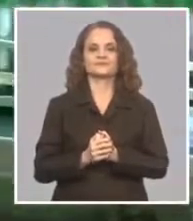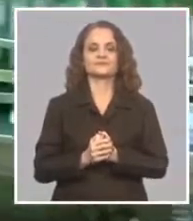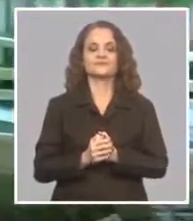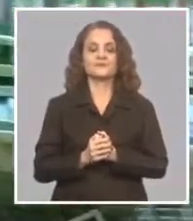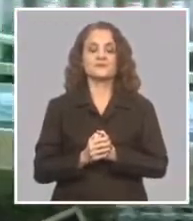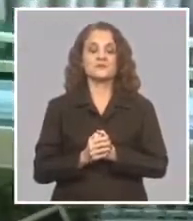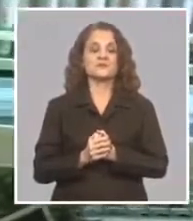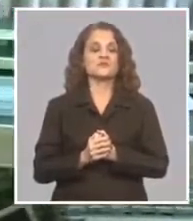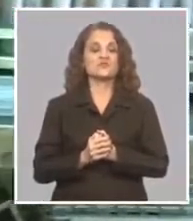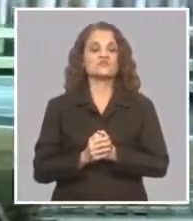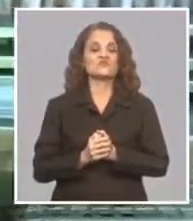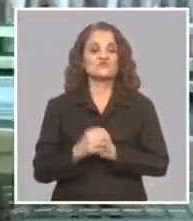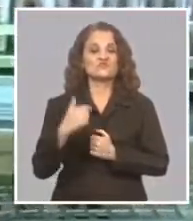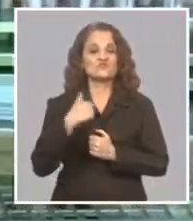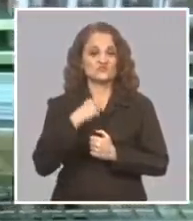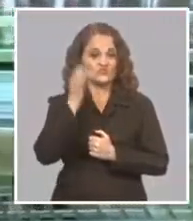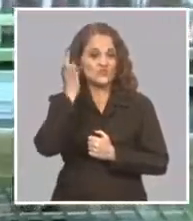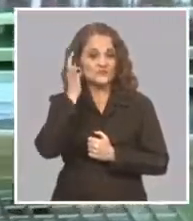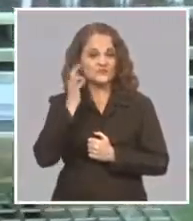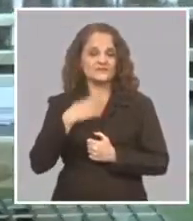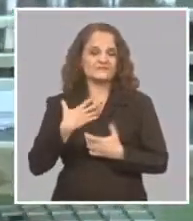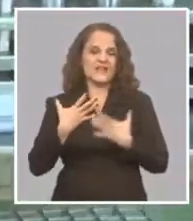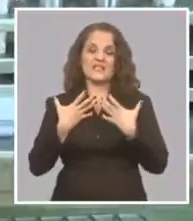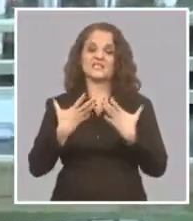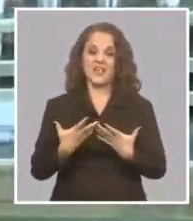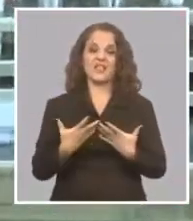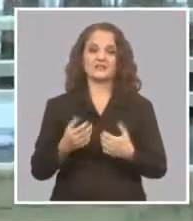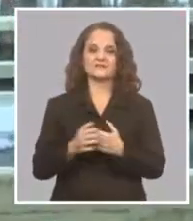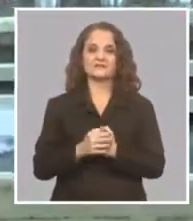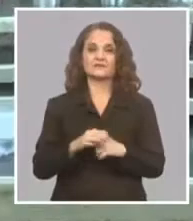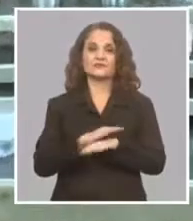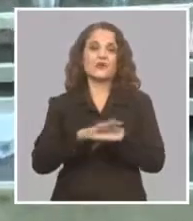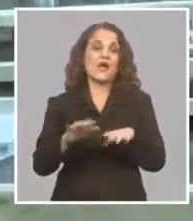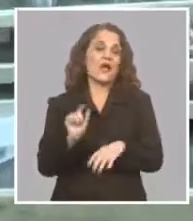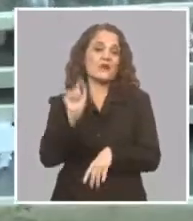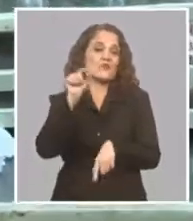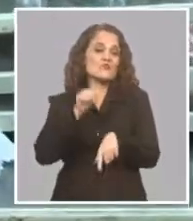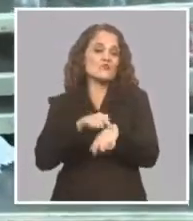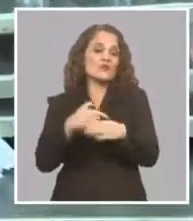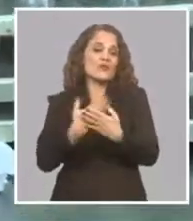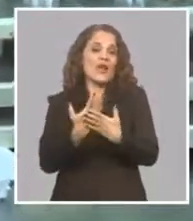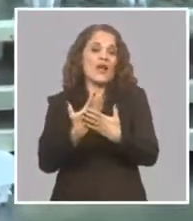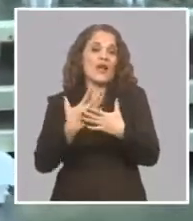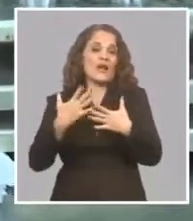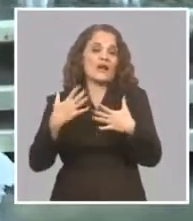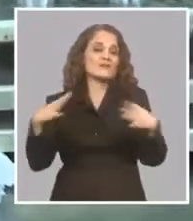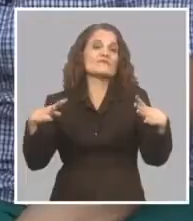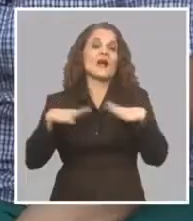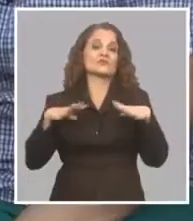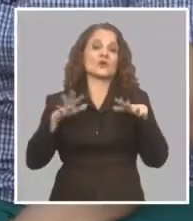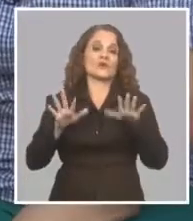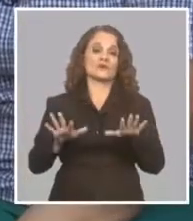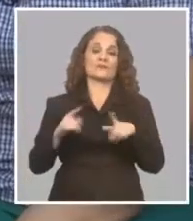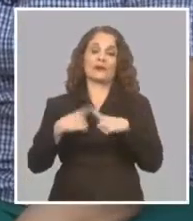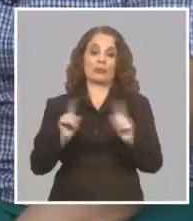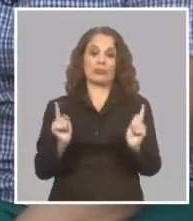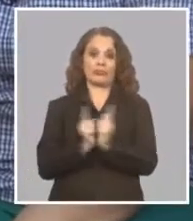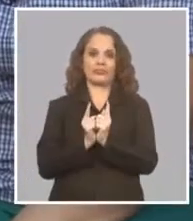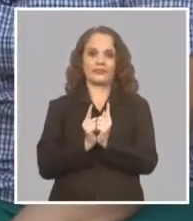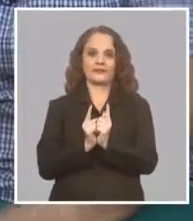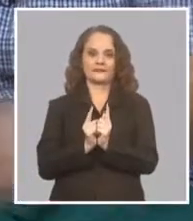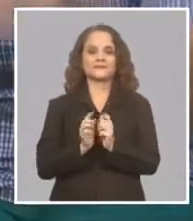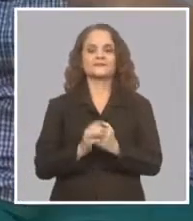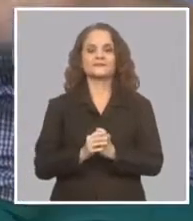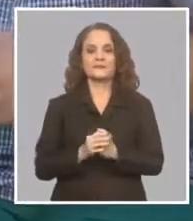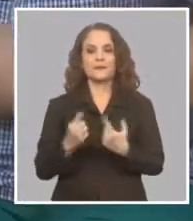Realmente cansada Tomé vacaciones Pero fueron cortas Entonces Realmente cuando uno